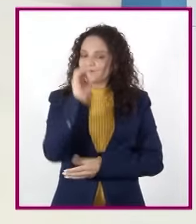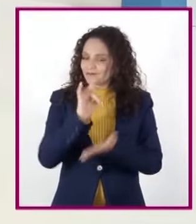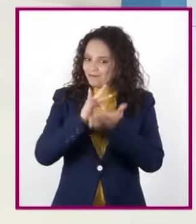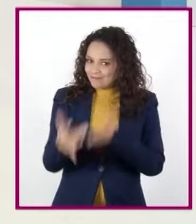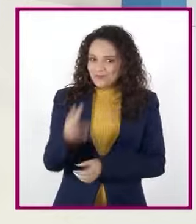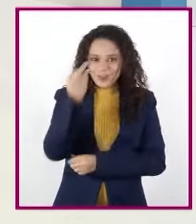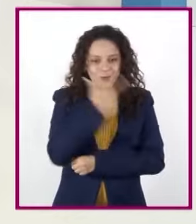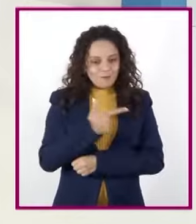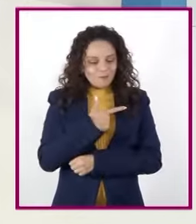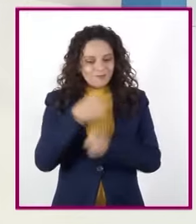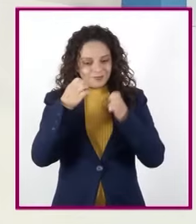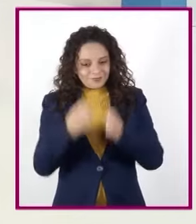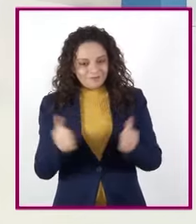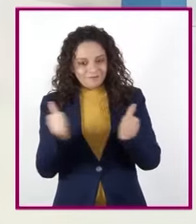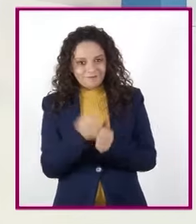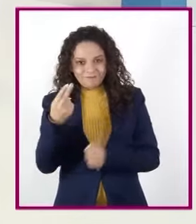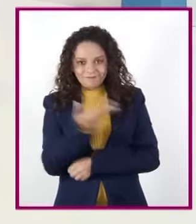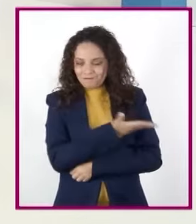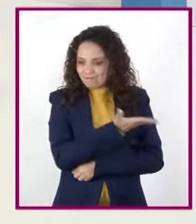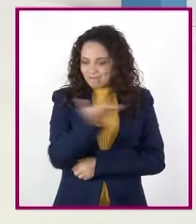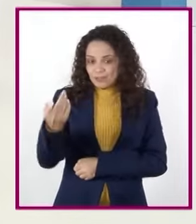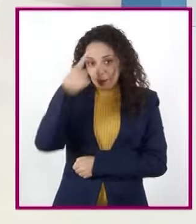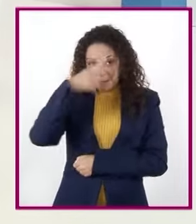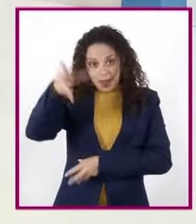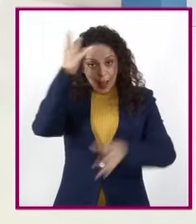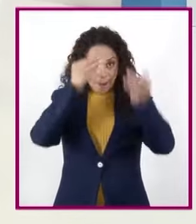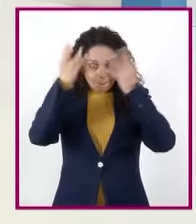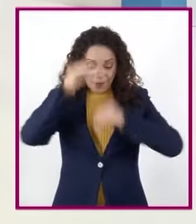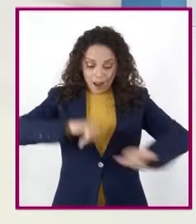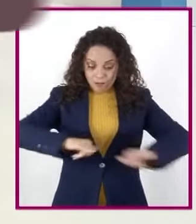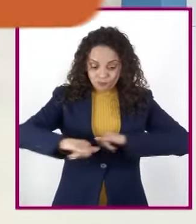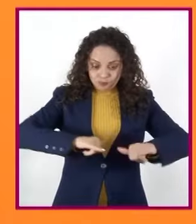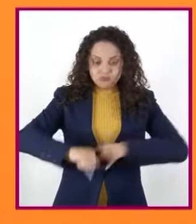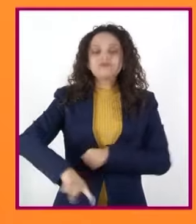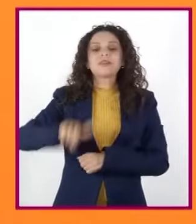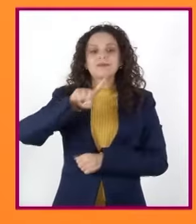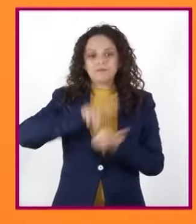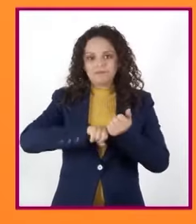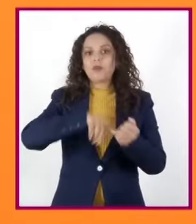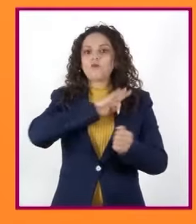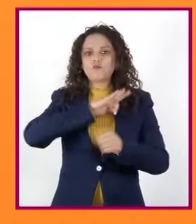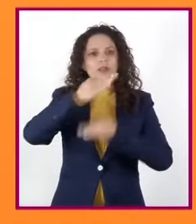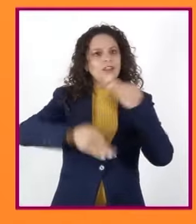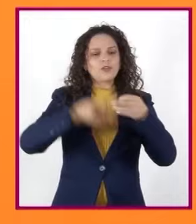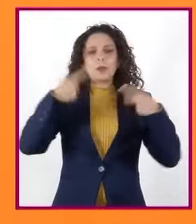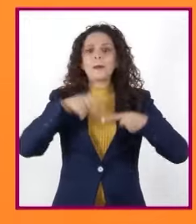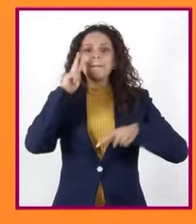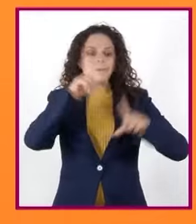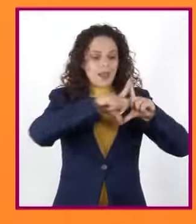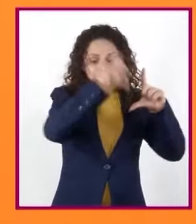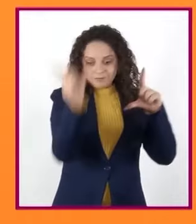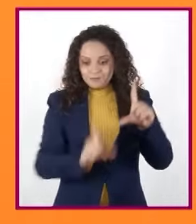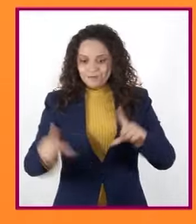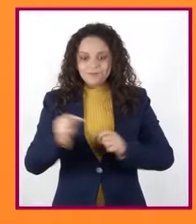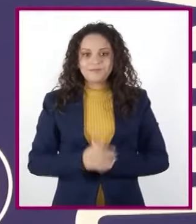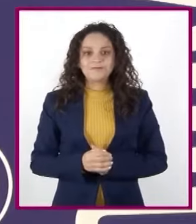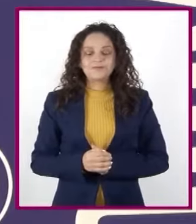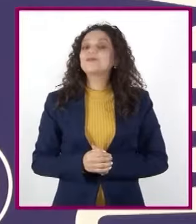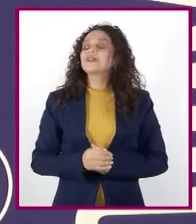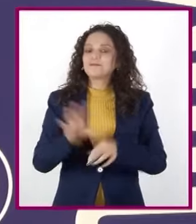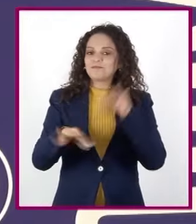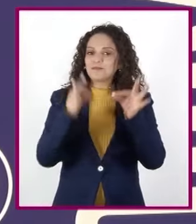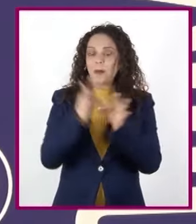de estar aquí con ustedes, para que el aprendizaje de la geografía llegue a todo nuestro país. Perfecto. Pues, comencemos.